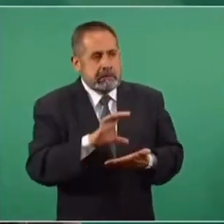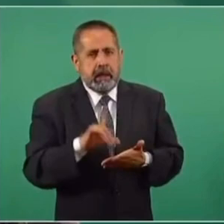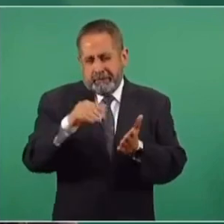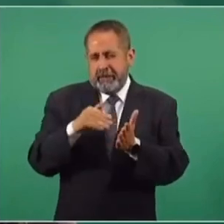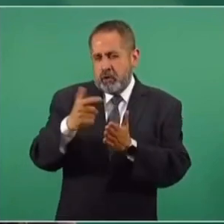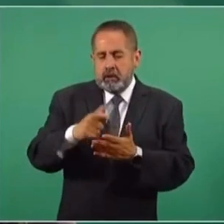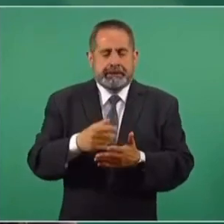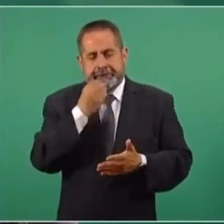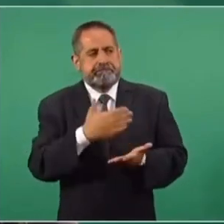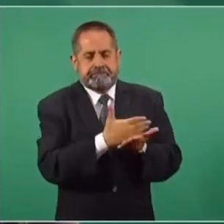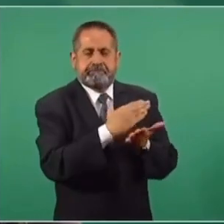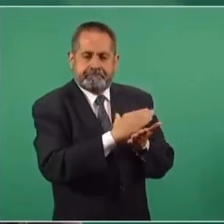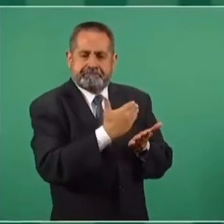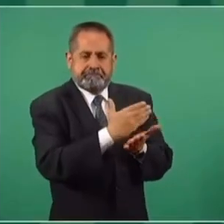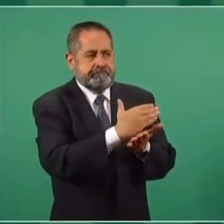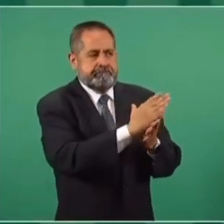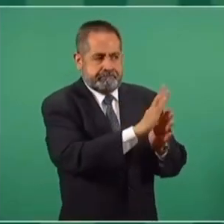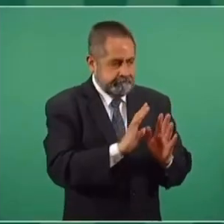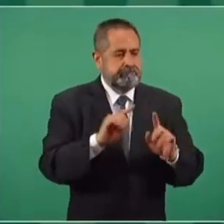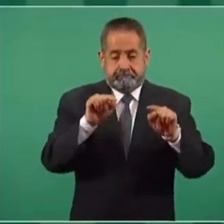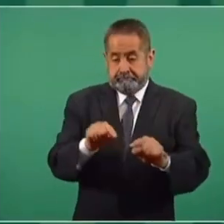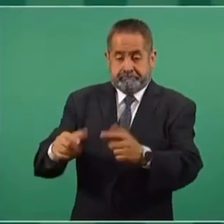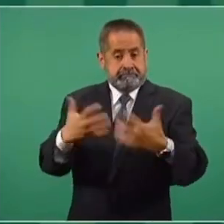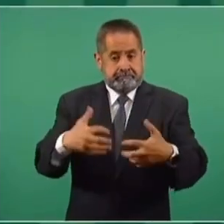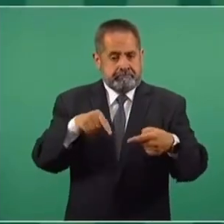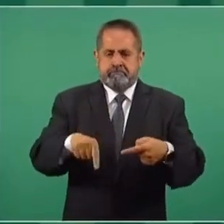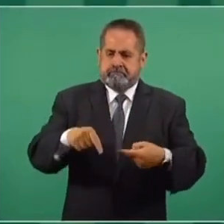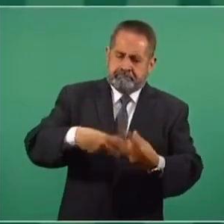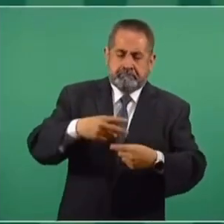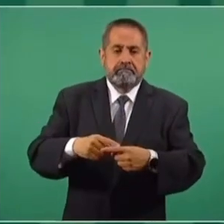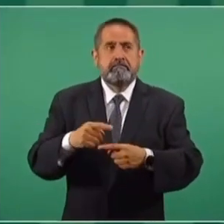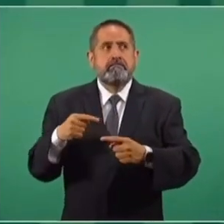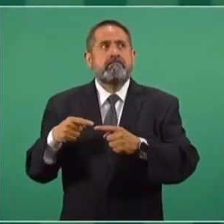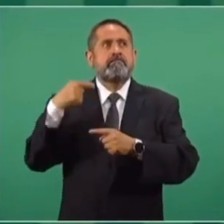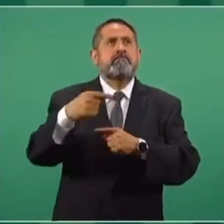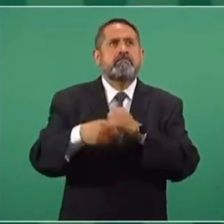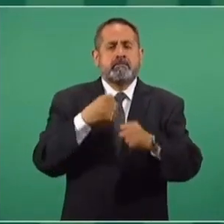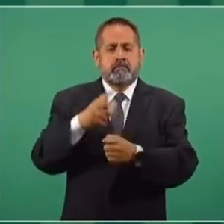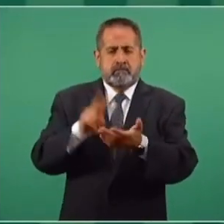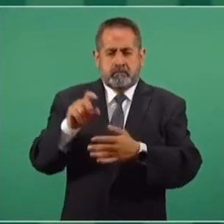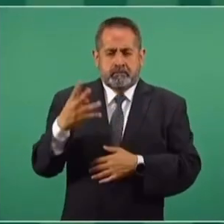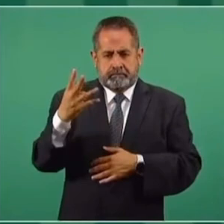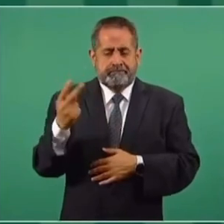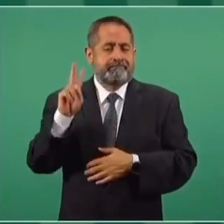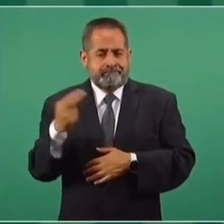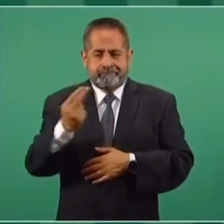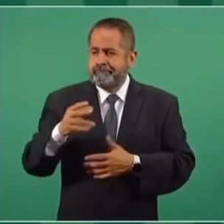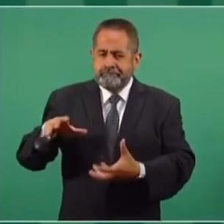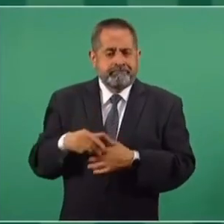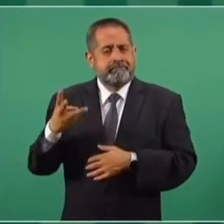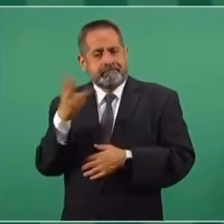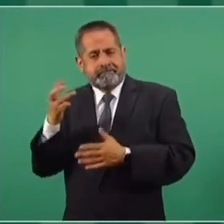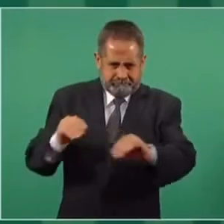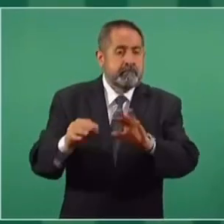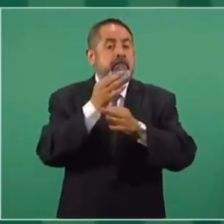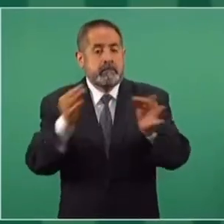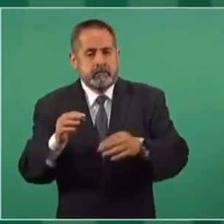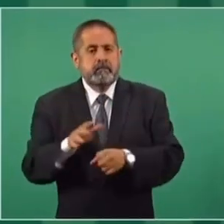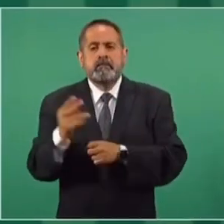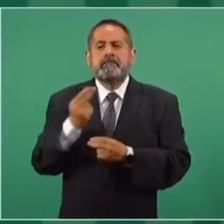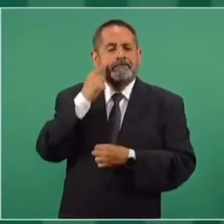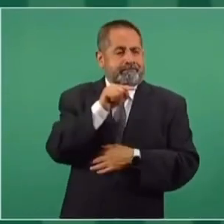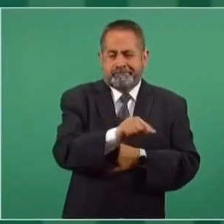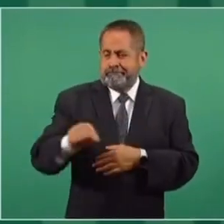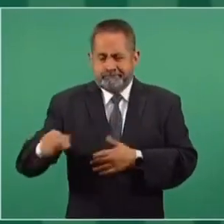los mil millones de dólares, y para operar las plantas hasta el 24 necesitamos 300 millones de dólares, lo que